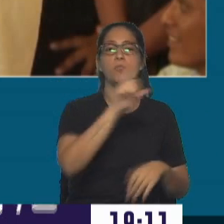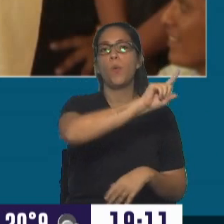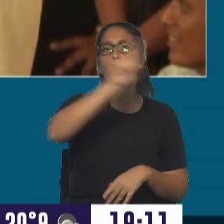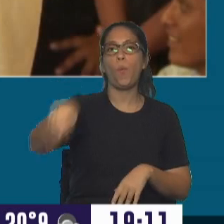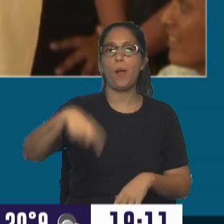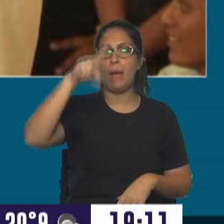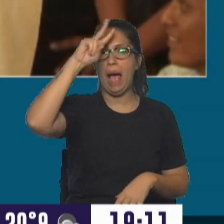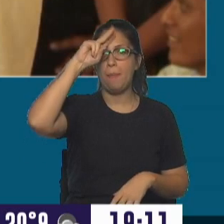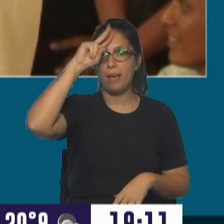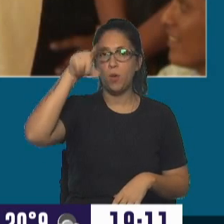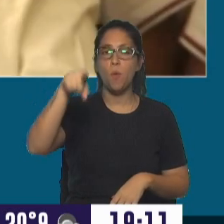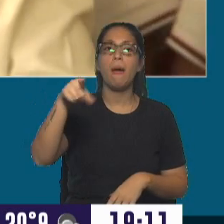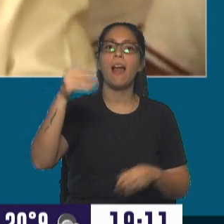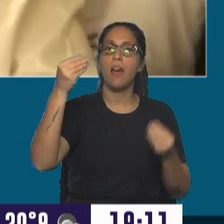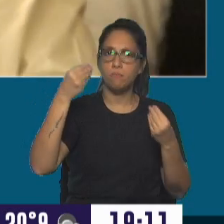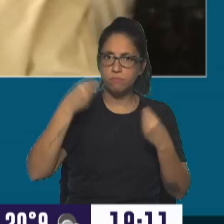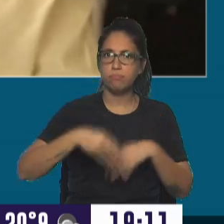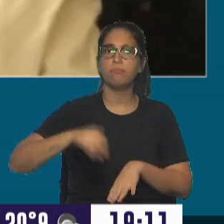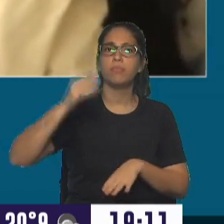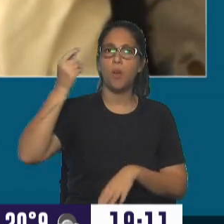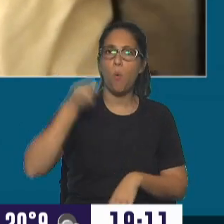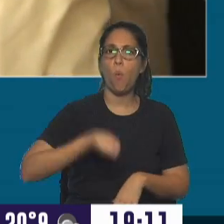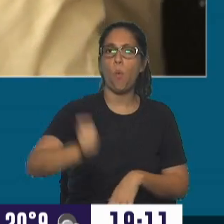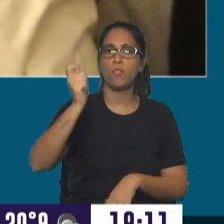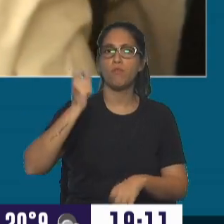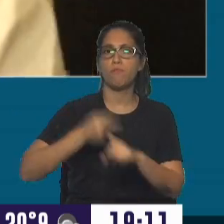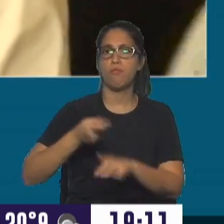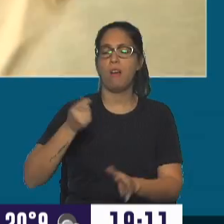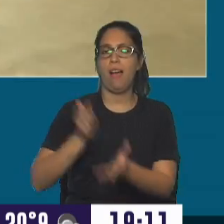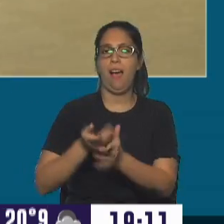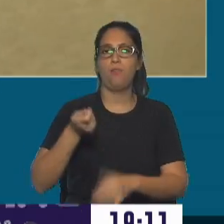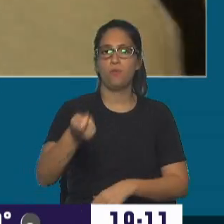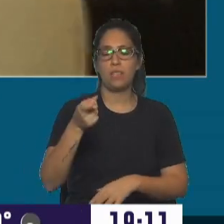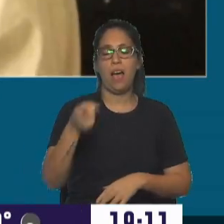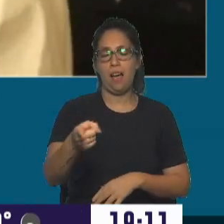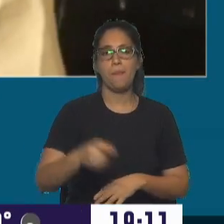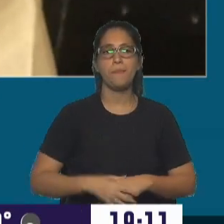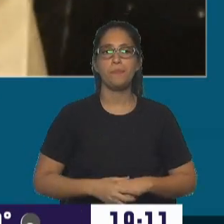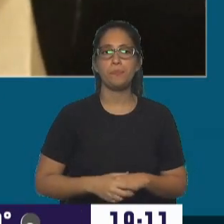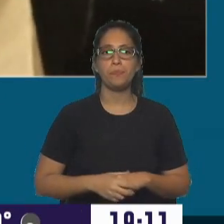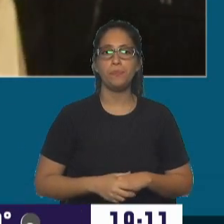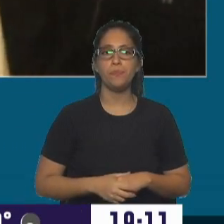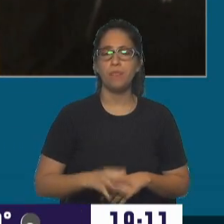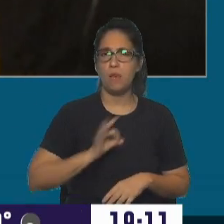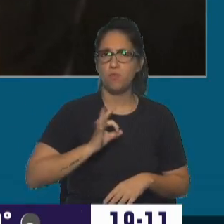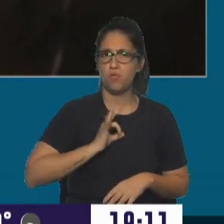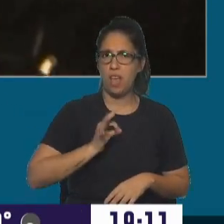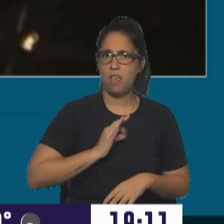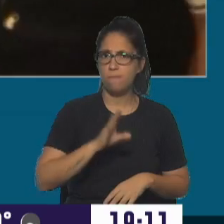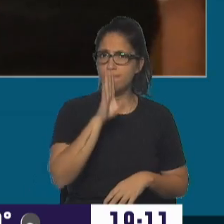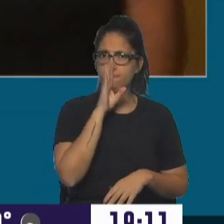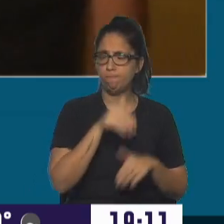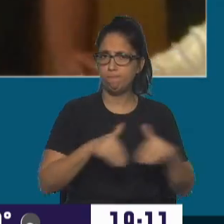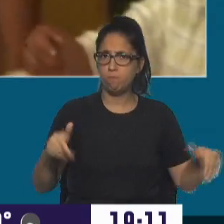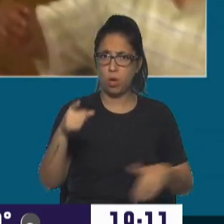Toledo a Perú para finalmente ser juzgado por esta causa. Hacía años que no hablaba, bueno, porque estuvo un par de años